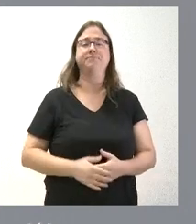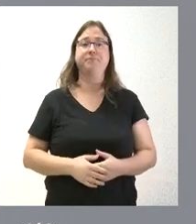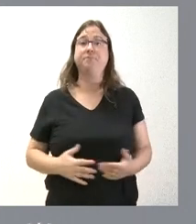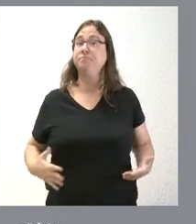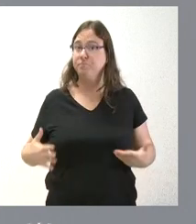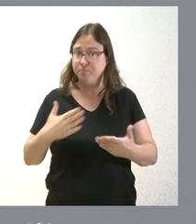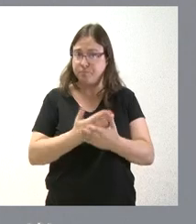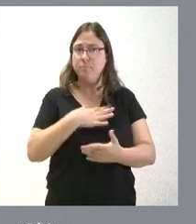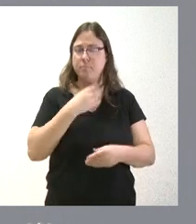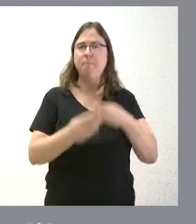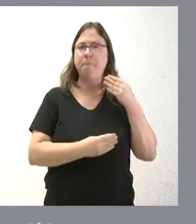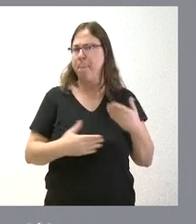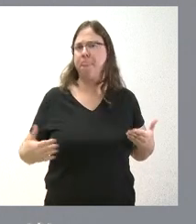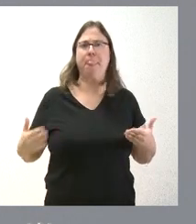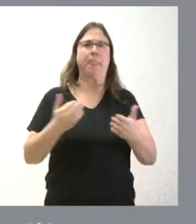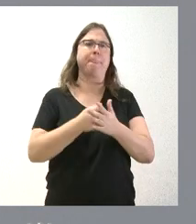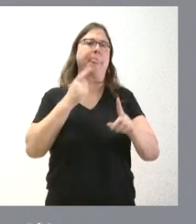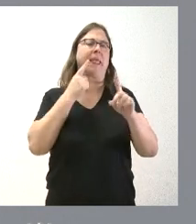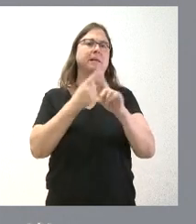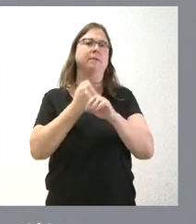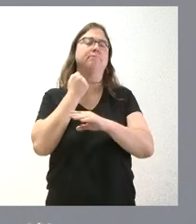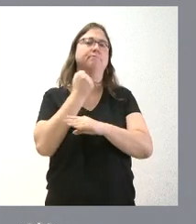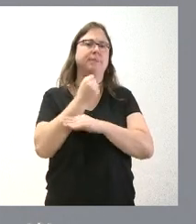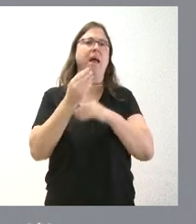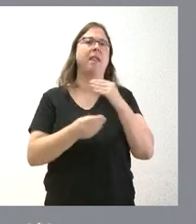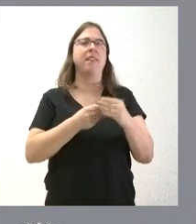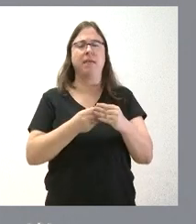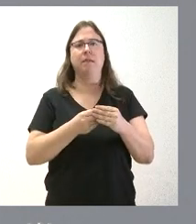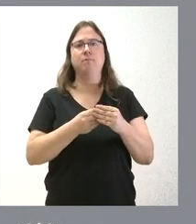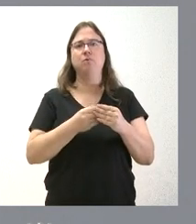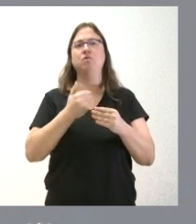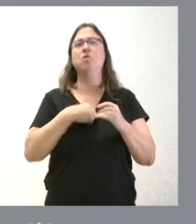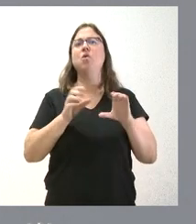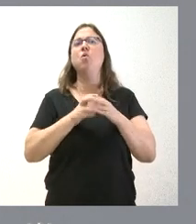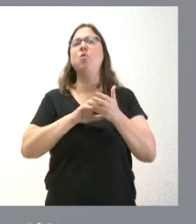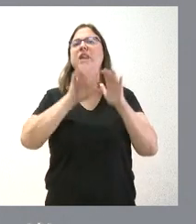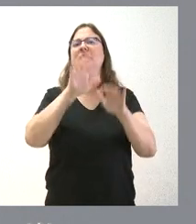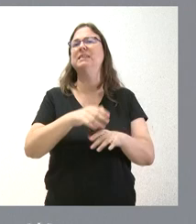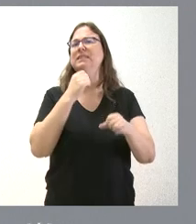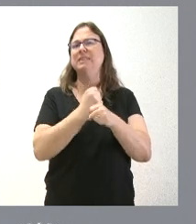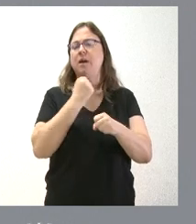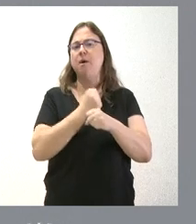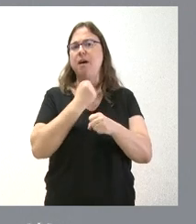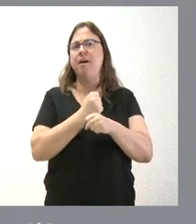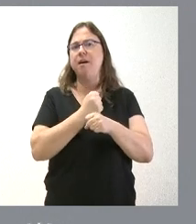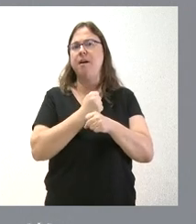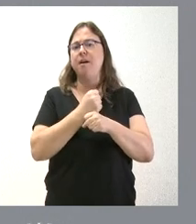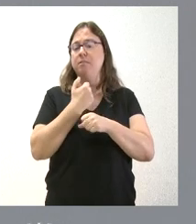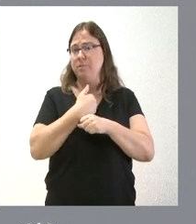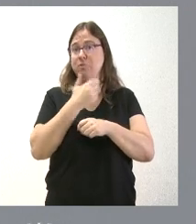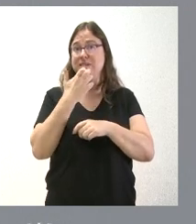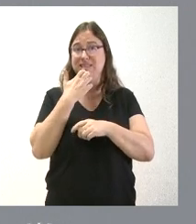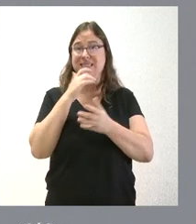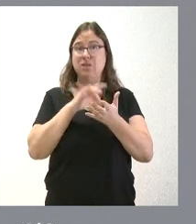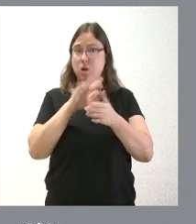que podamos hacer para reforzar este ámbito lo vamos a hacer. Naturalmente, la Junta de Castilla y León va a trabajar en esa dirección. Cuando tengamos